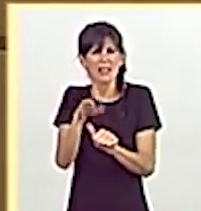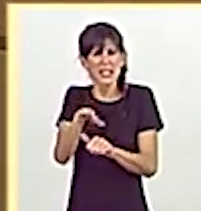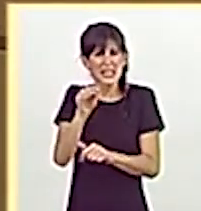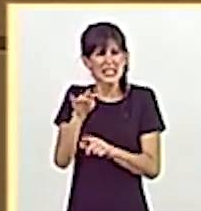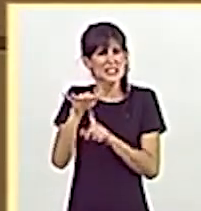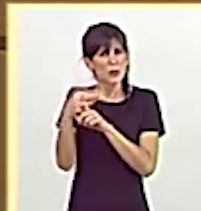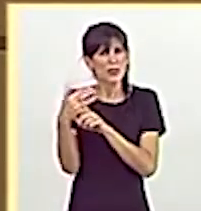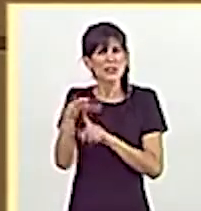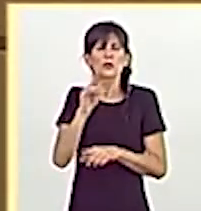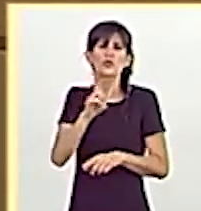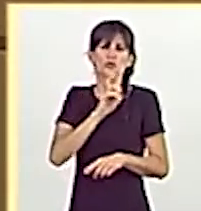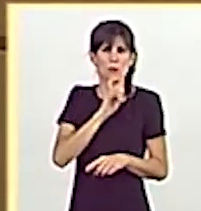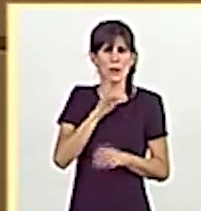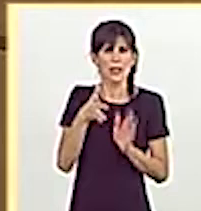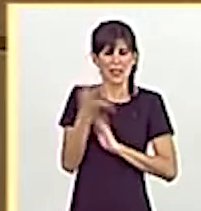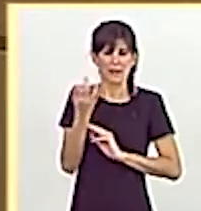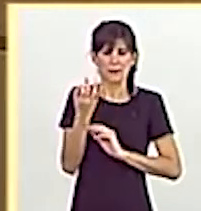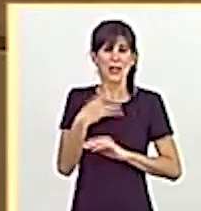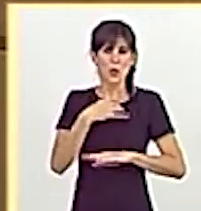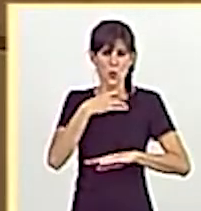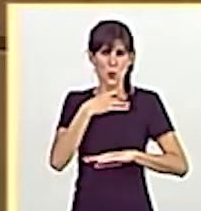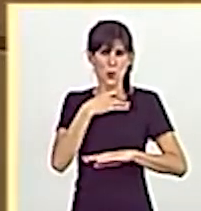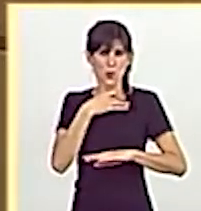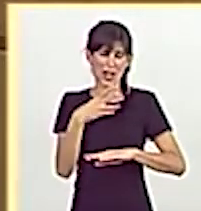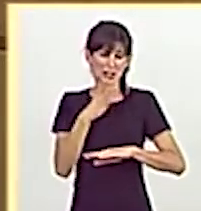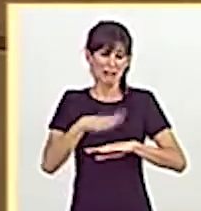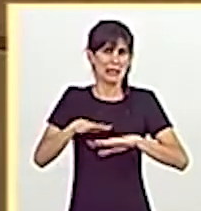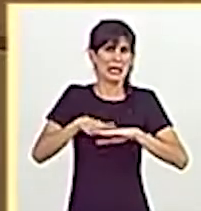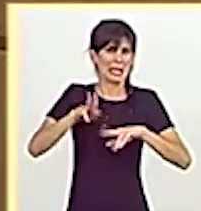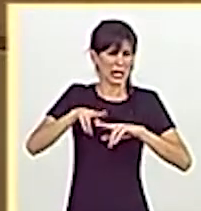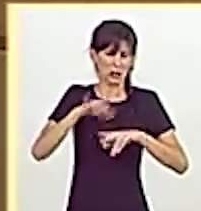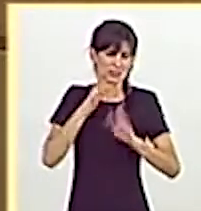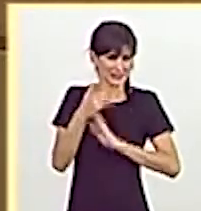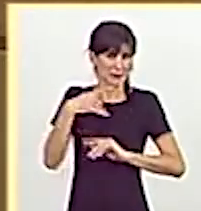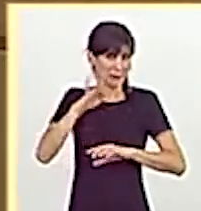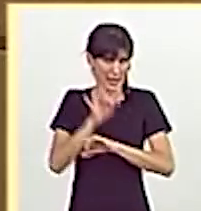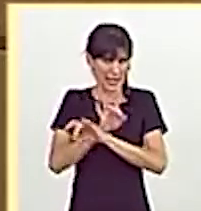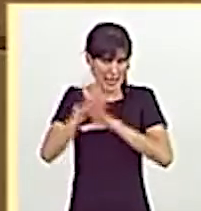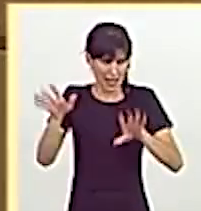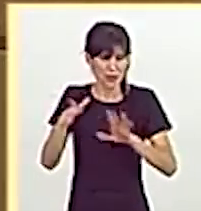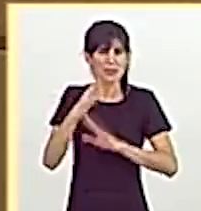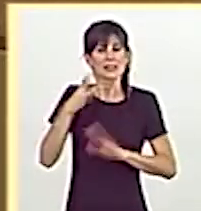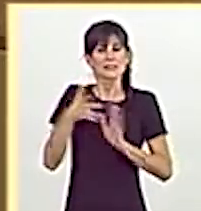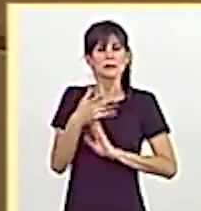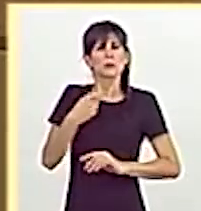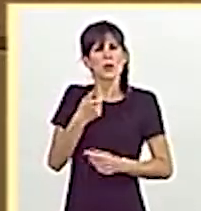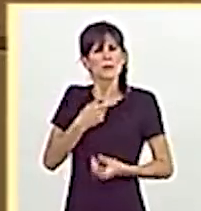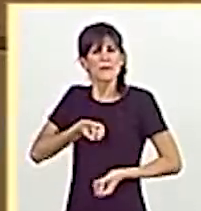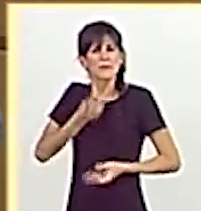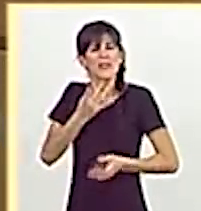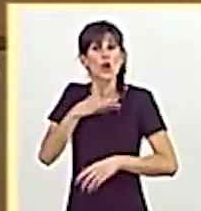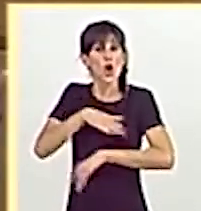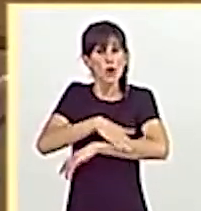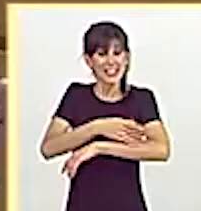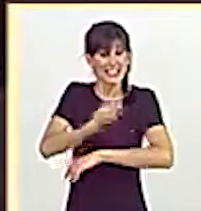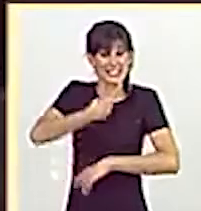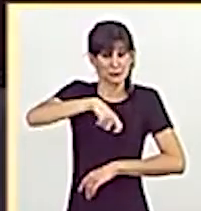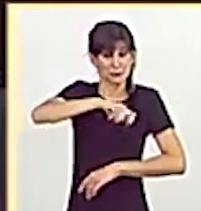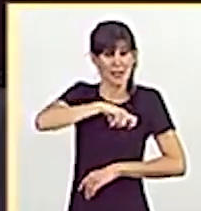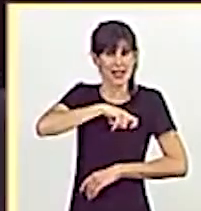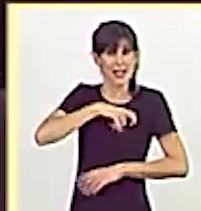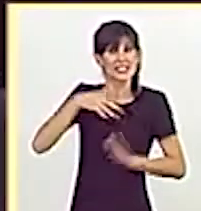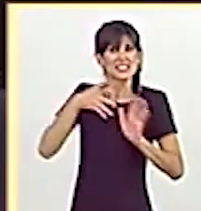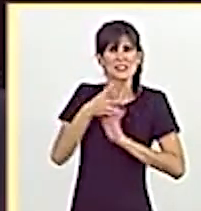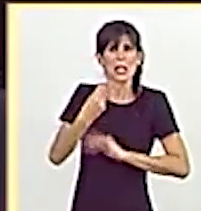es ponerlas blanco sobre negro. Siga usted este silogismo. El Gobierno de España es el mismo